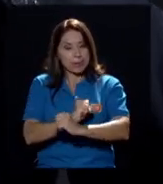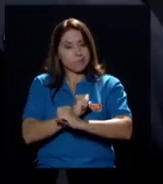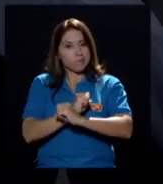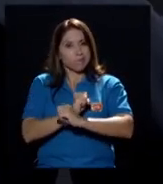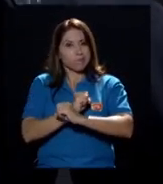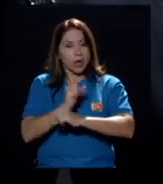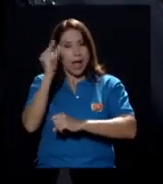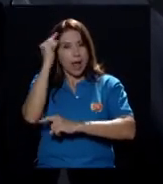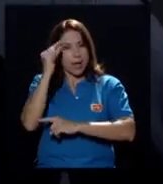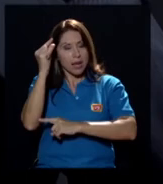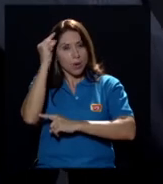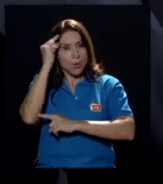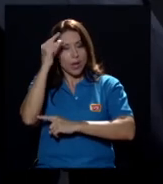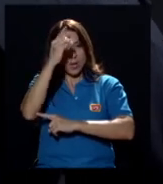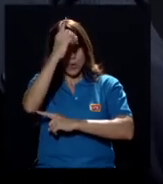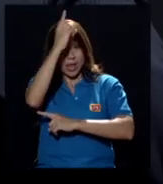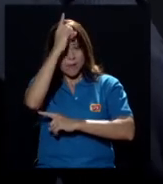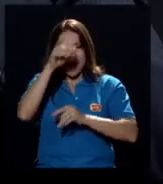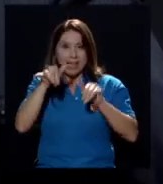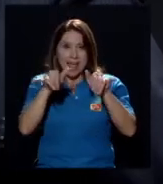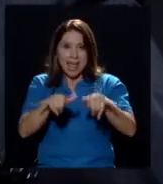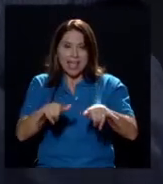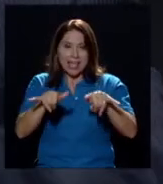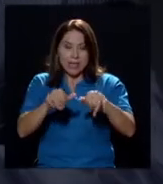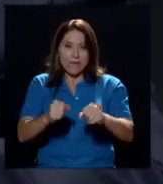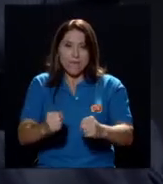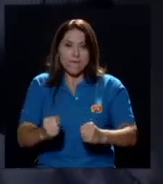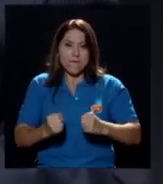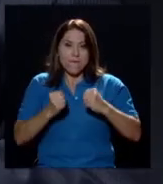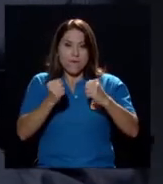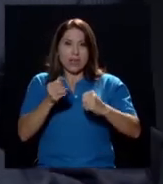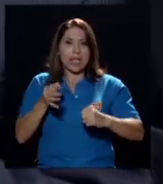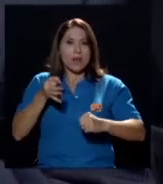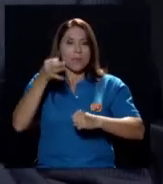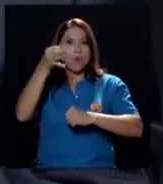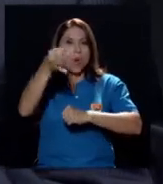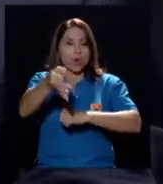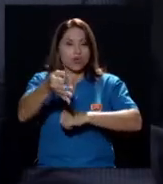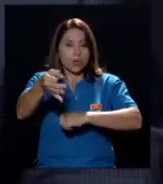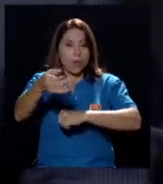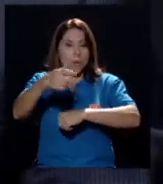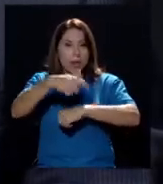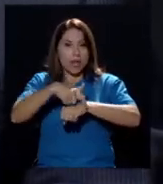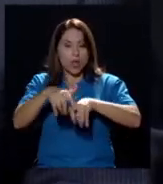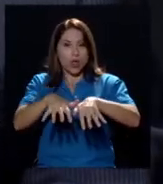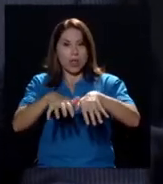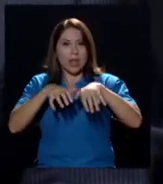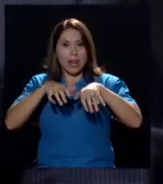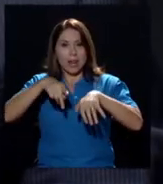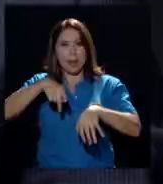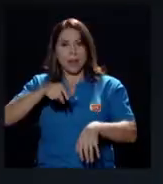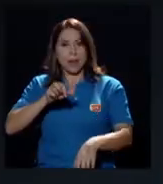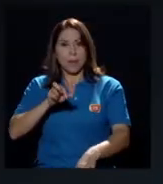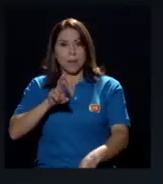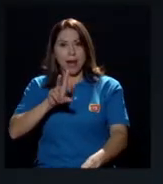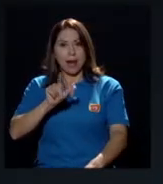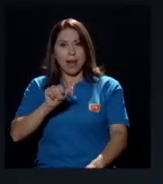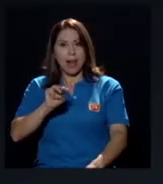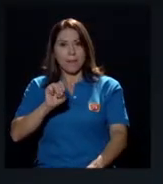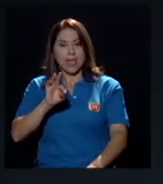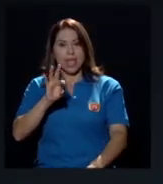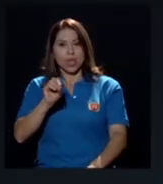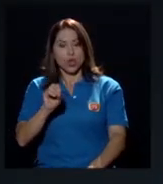un gobierno estable y fuerte en el próximo periodo del Parlamento. Claro, y esa